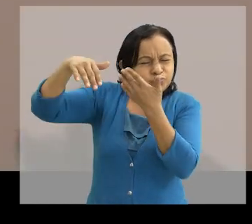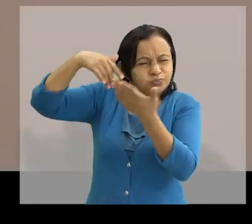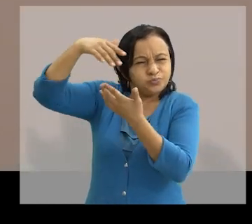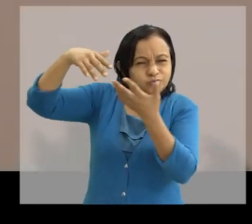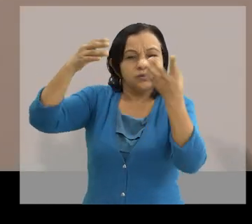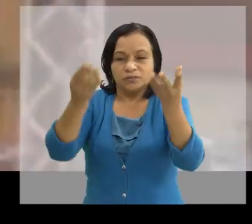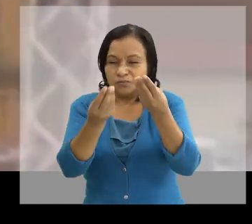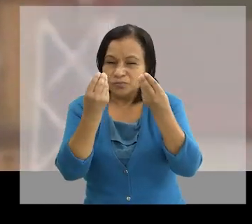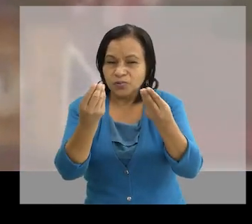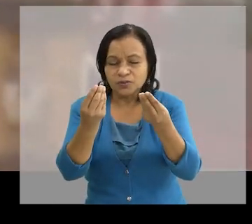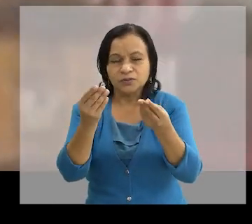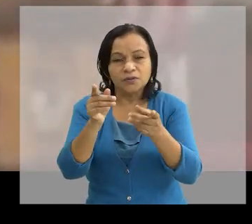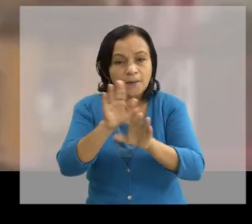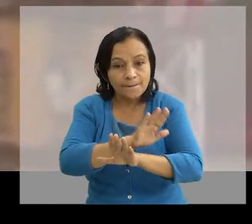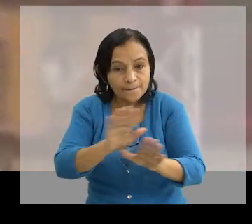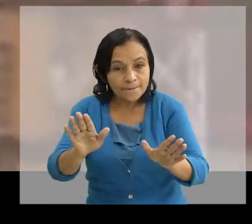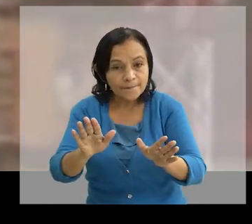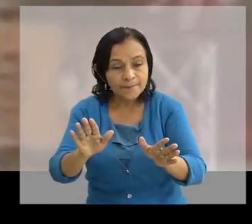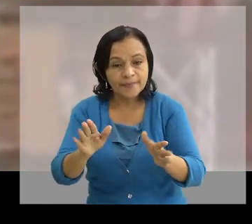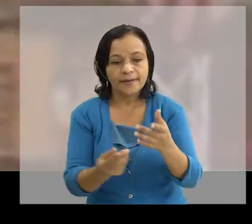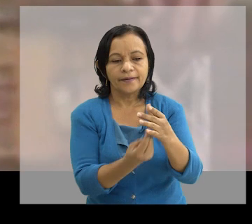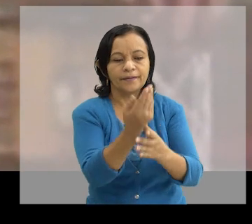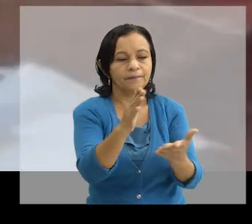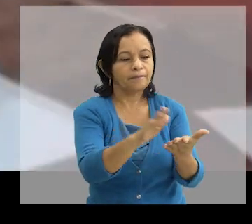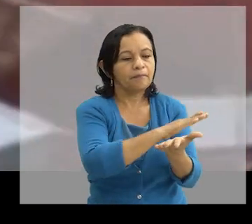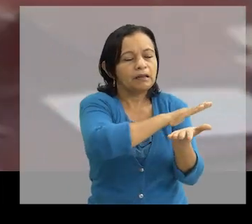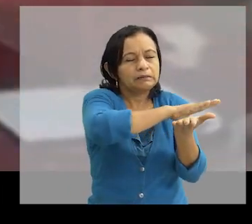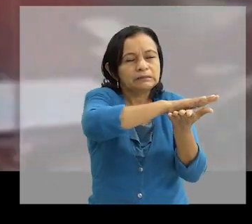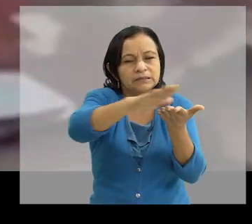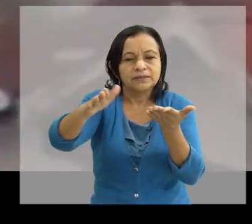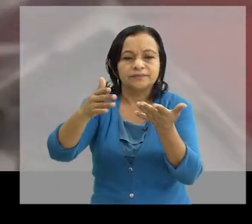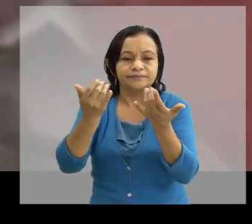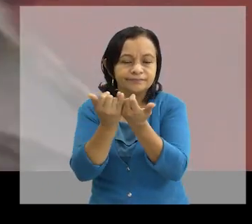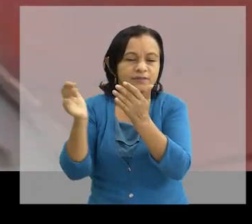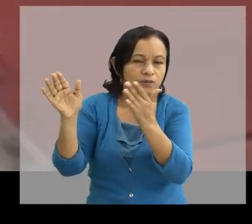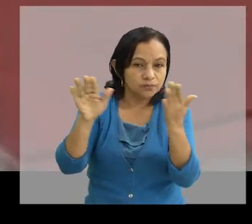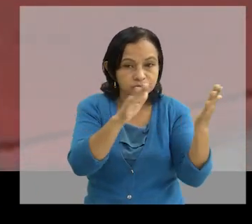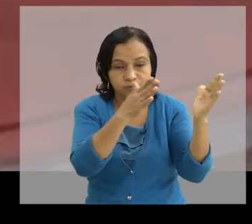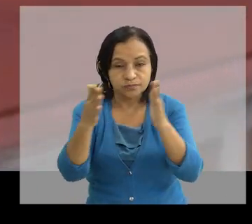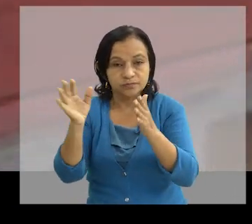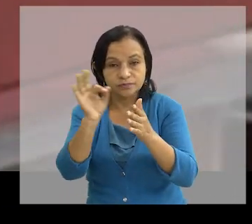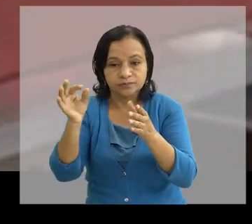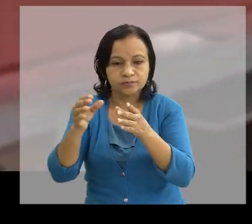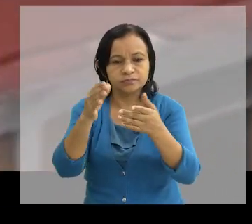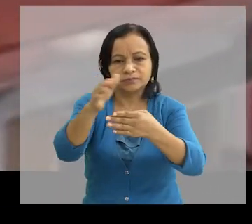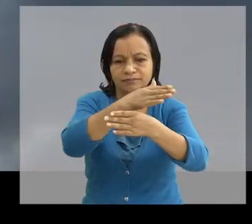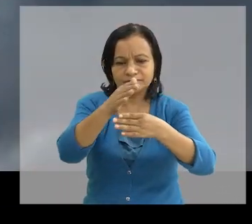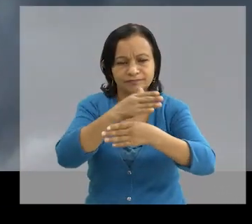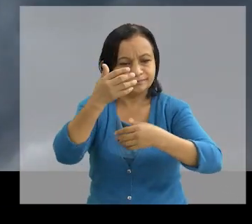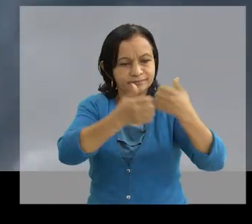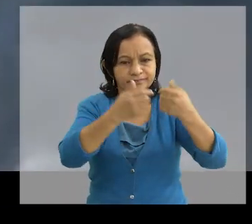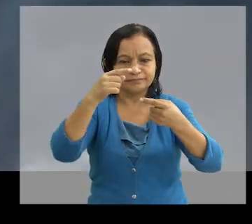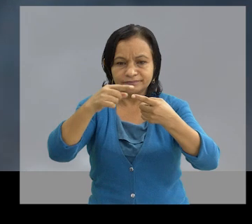ya terminó un proceso de agricultura Es así que el viento es un vehículo que desencadena diferentes